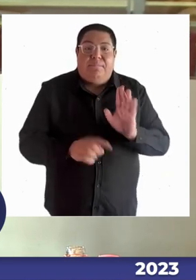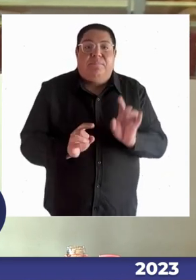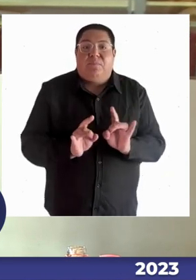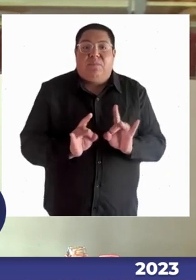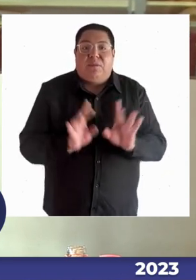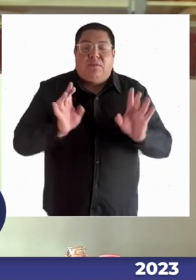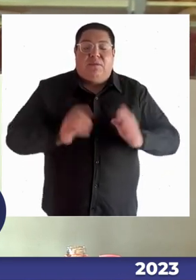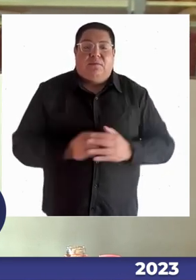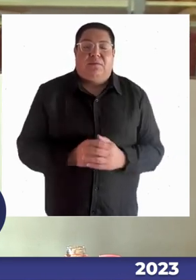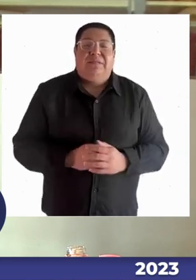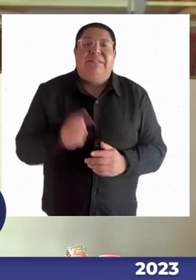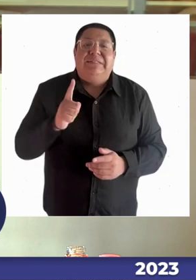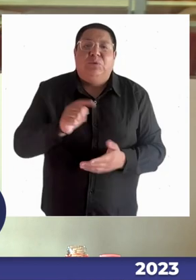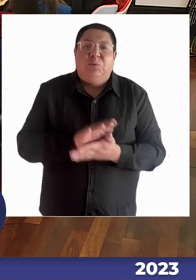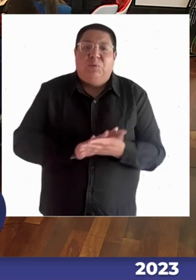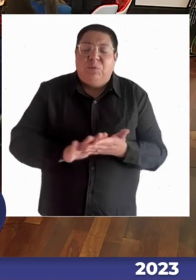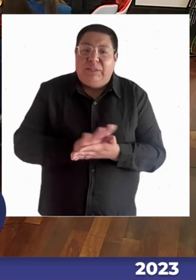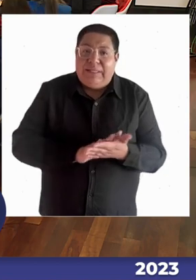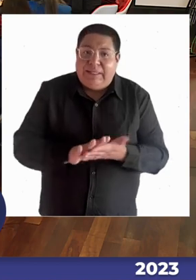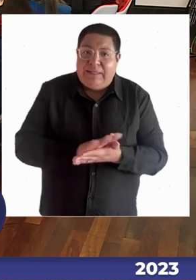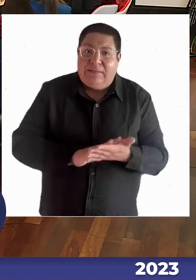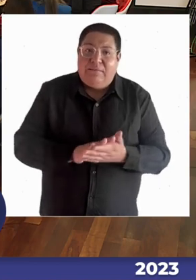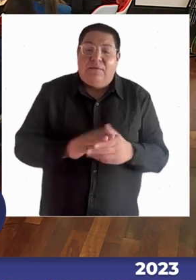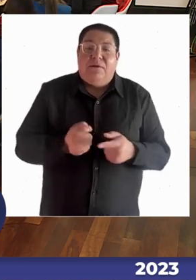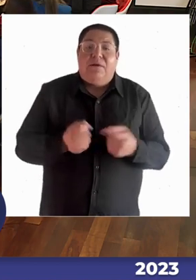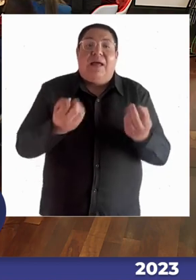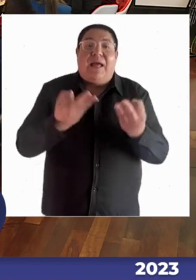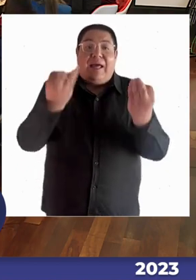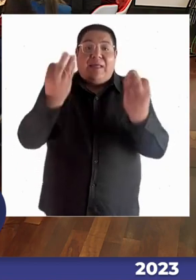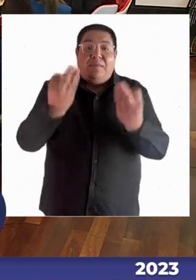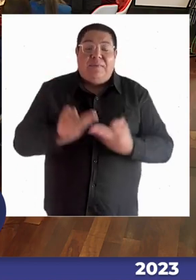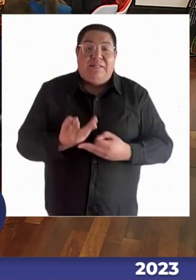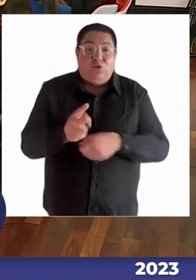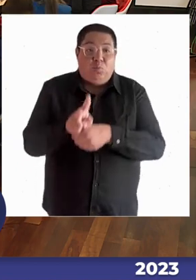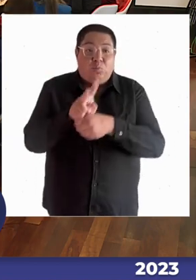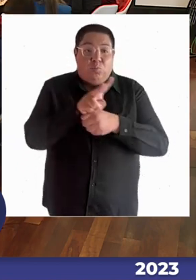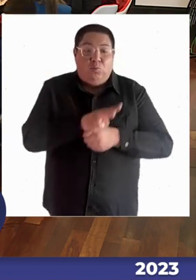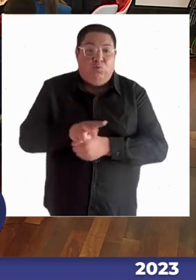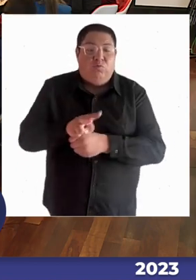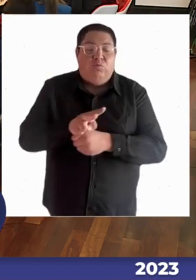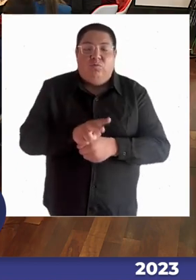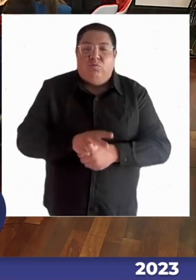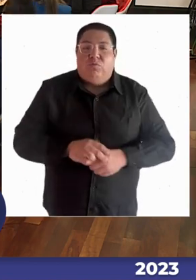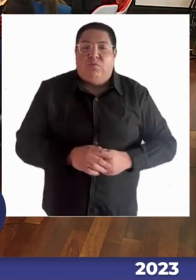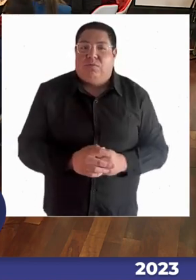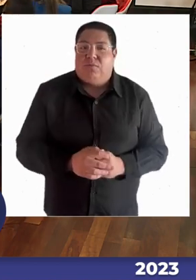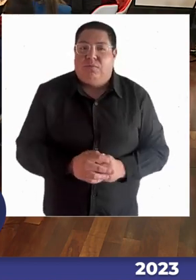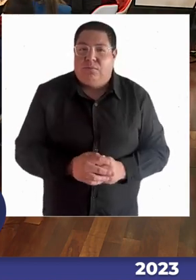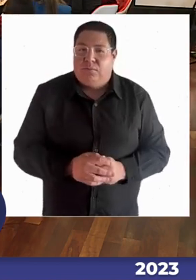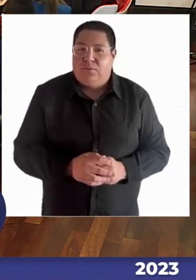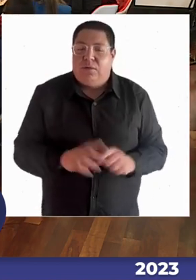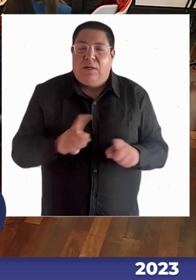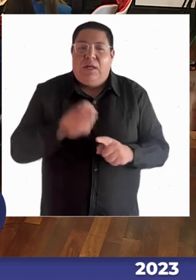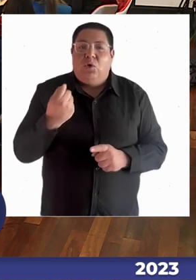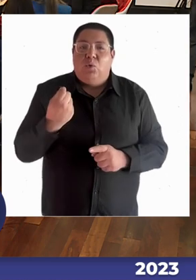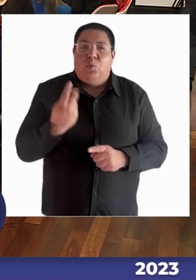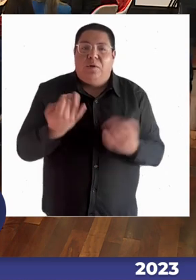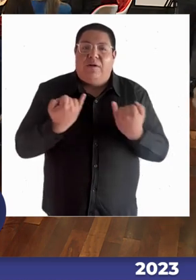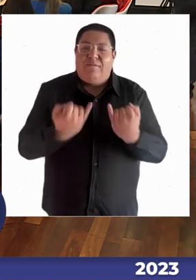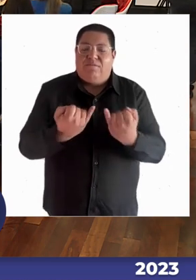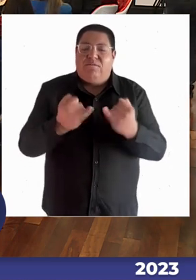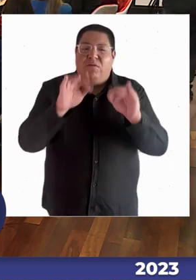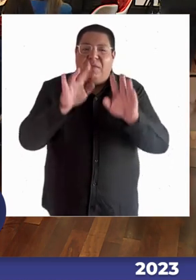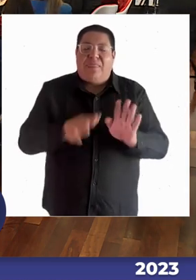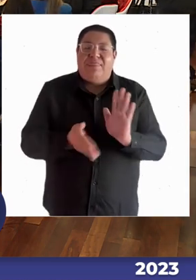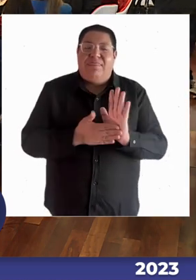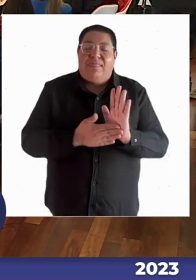un ejemplo concreto de la administración pública. Llega un decreto que, o un informe desde, no me acuerdo el número, señalando